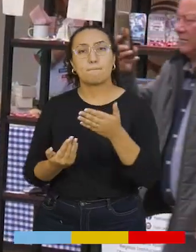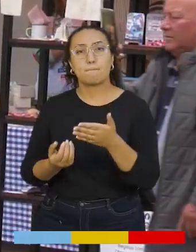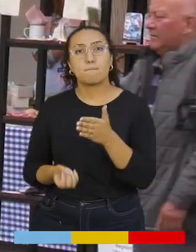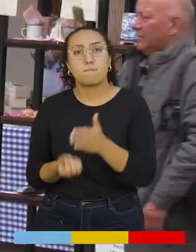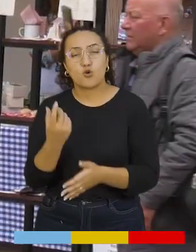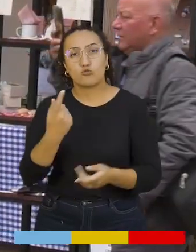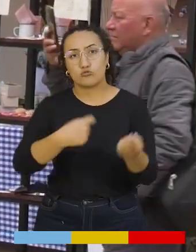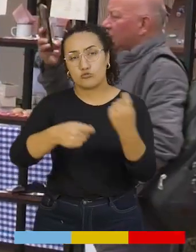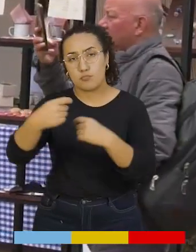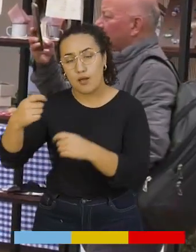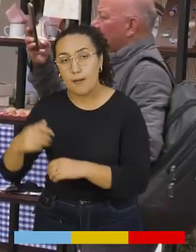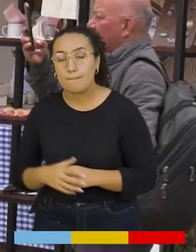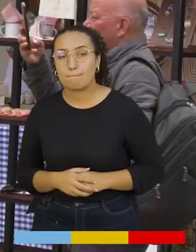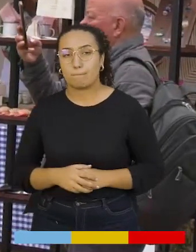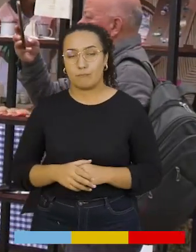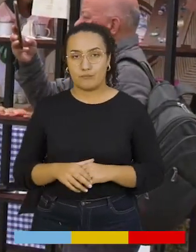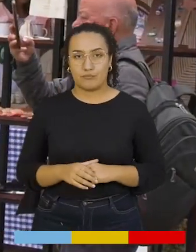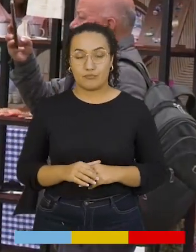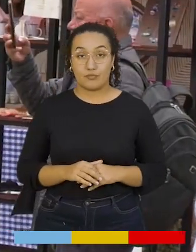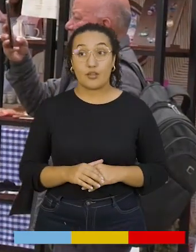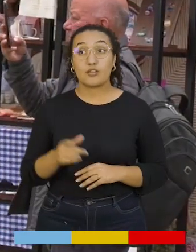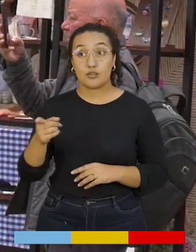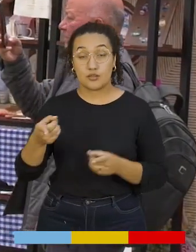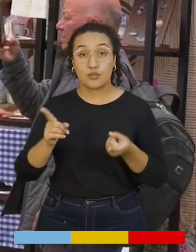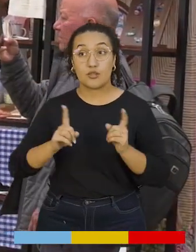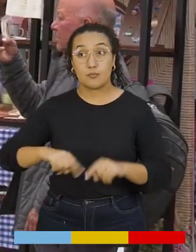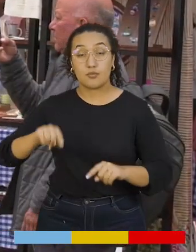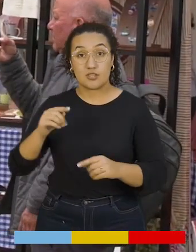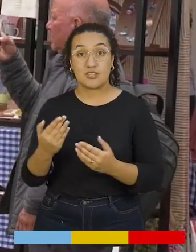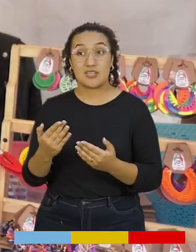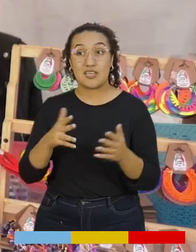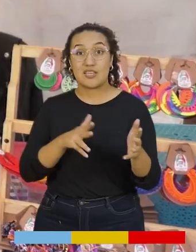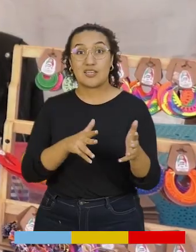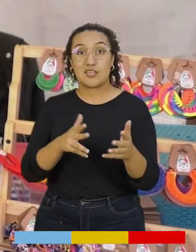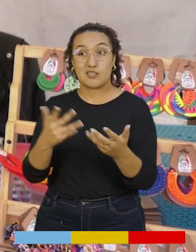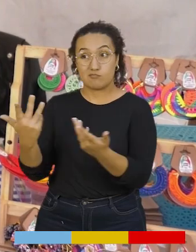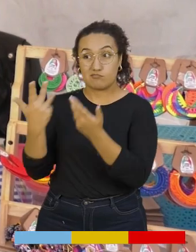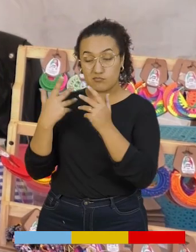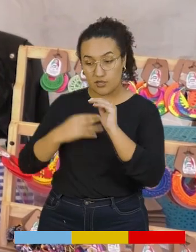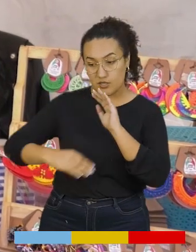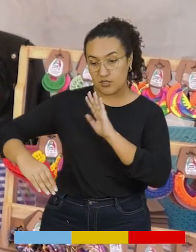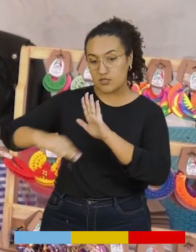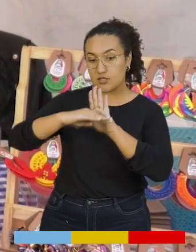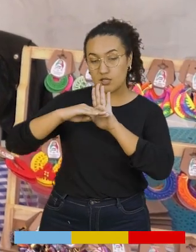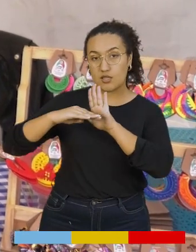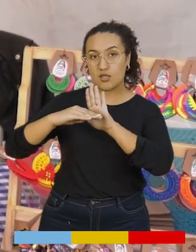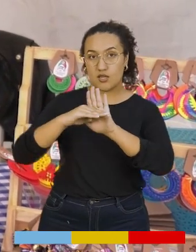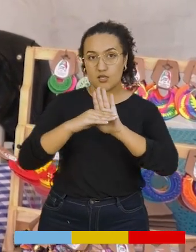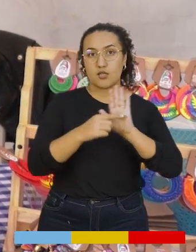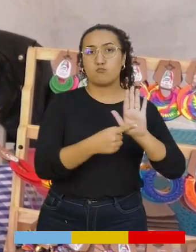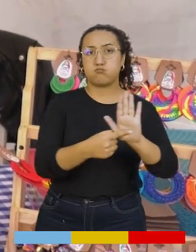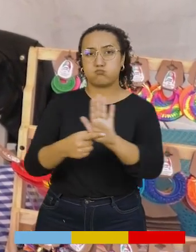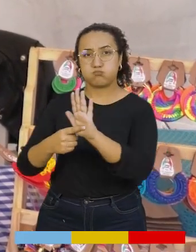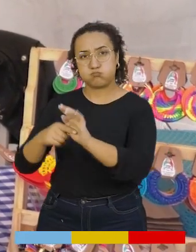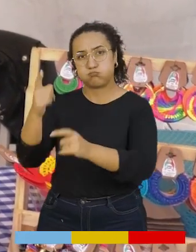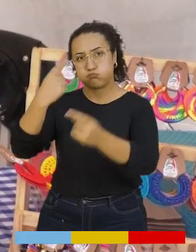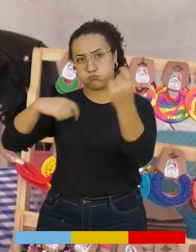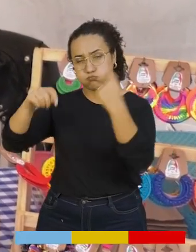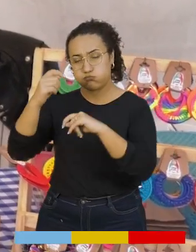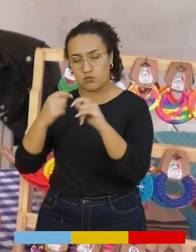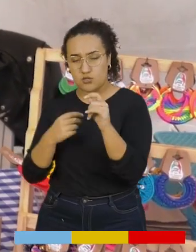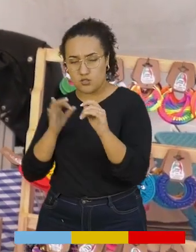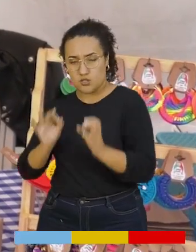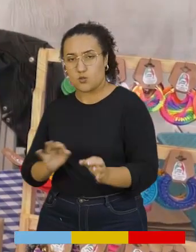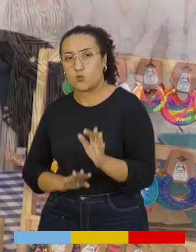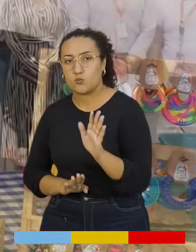conocer su producto, el apoyo que recibimos aquí y además también nos enseñan a estandarizar nuestro producto de tal manera que podamos comercializarlo y